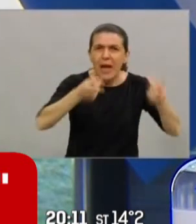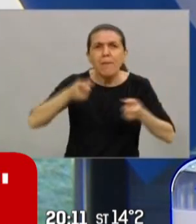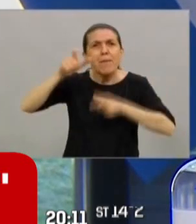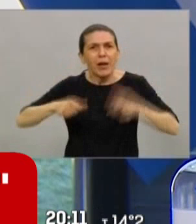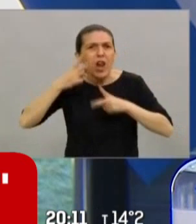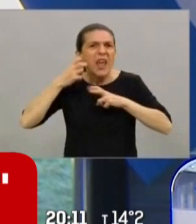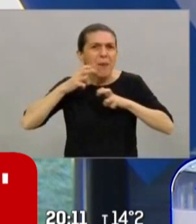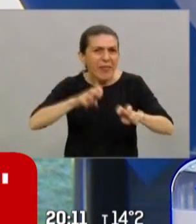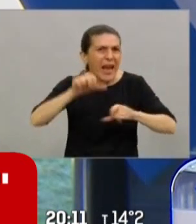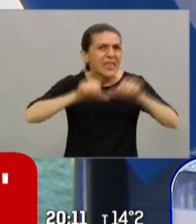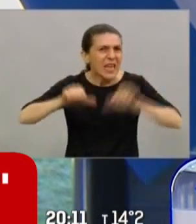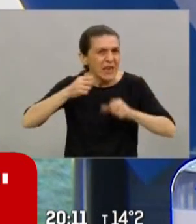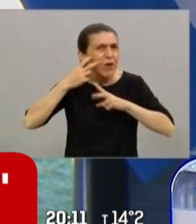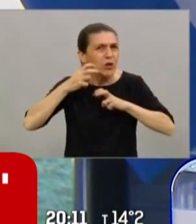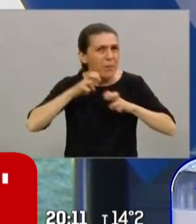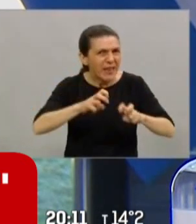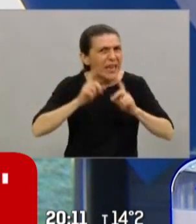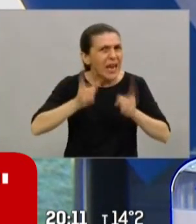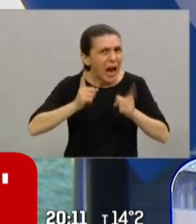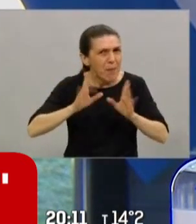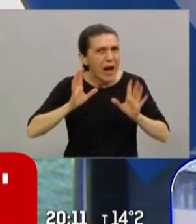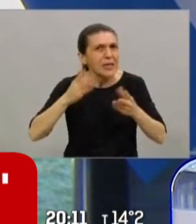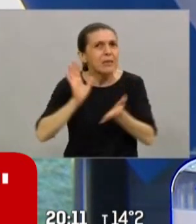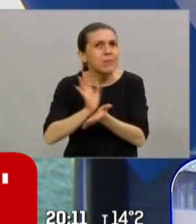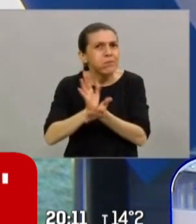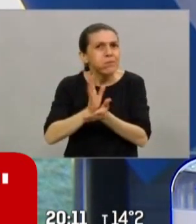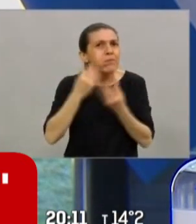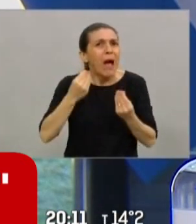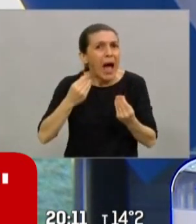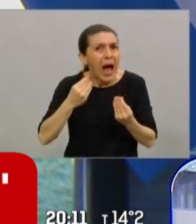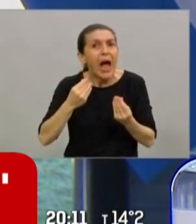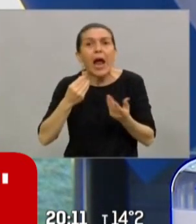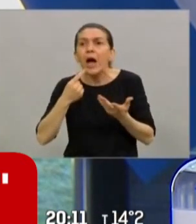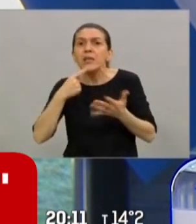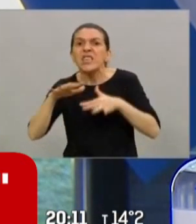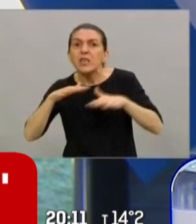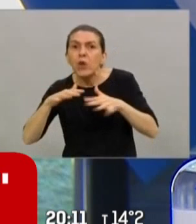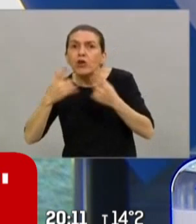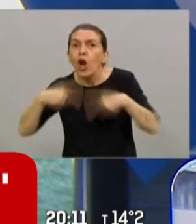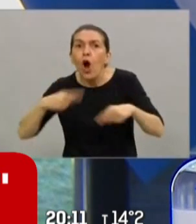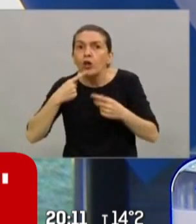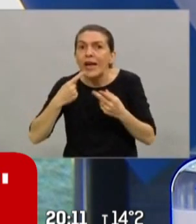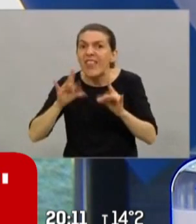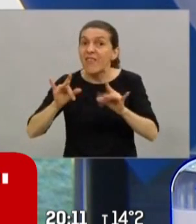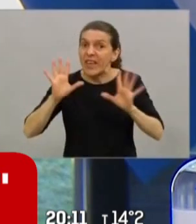científicas que tenemos para poder seguir produciendo los insumos críticos que hacen falta.